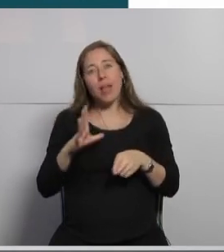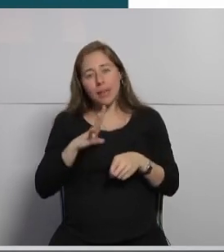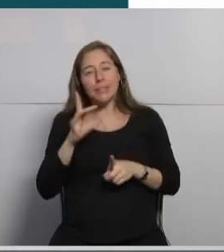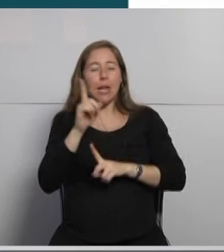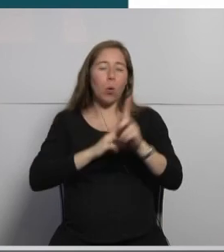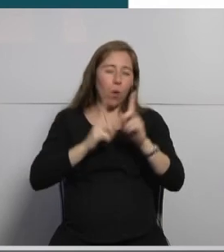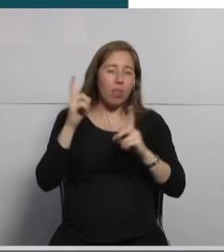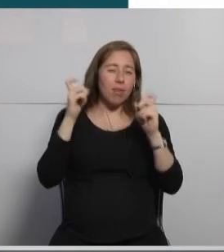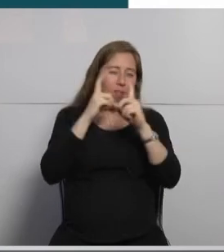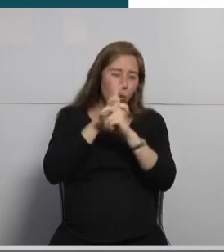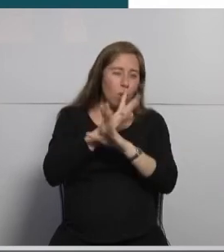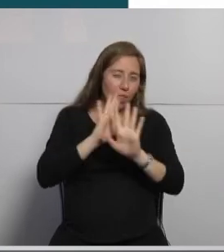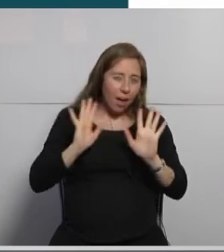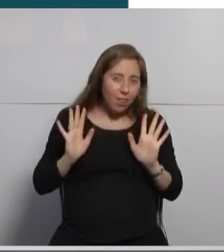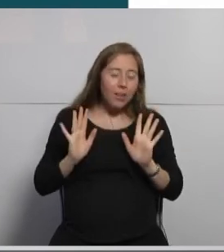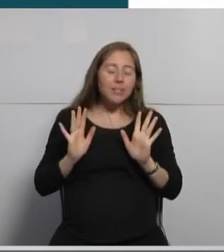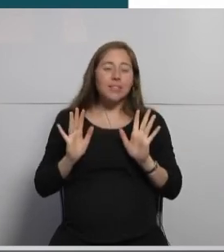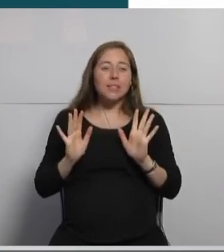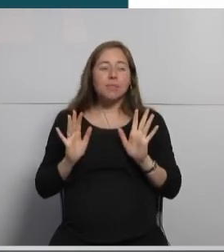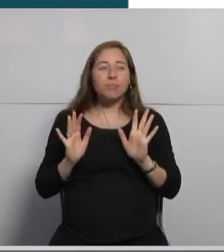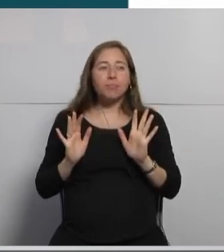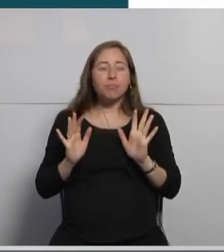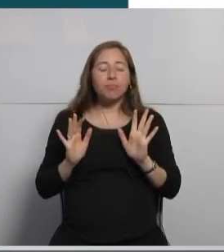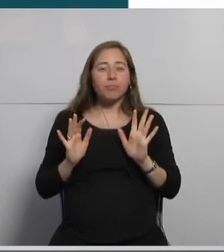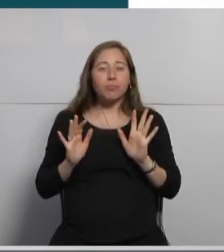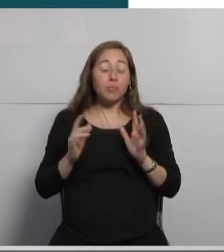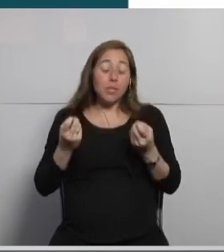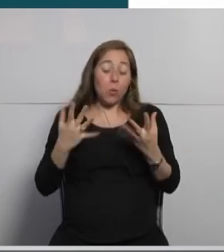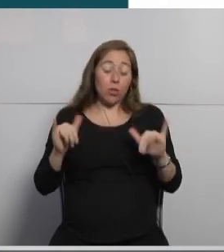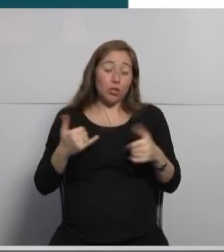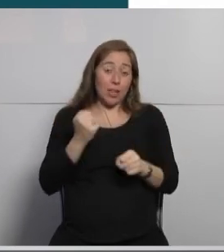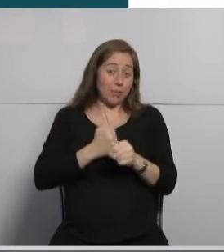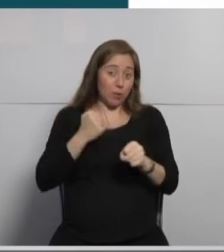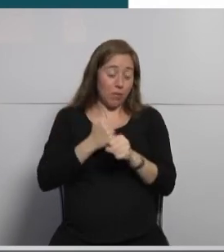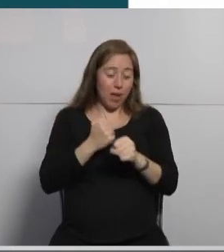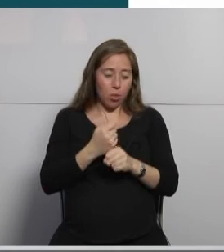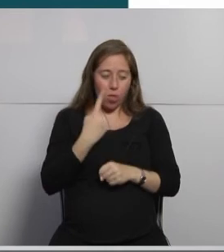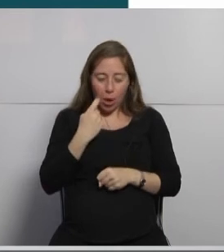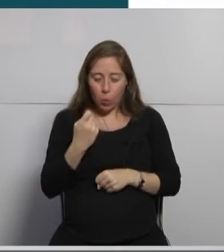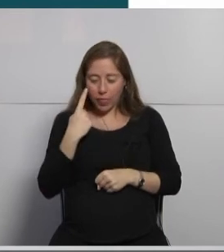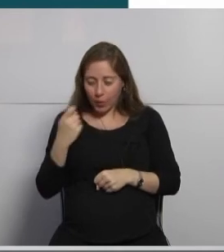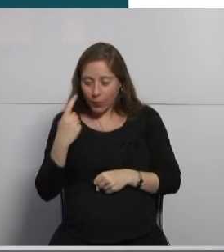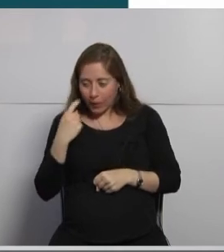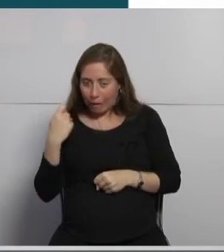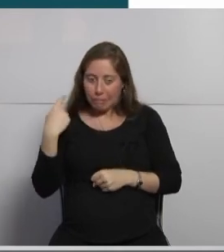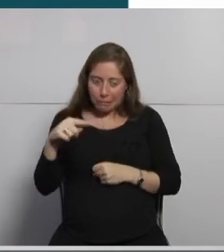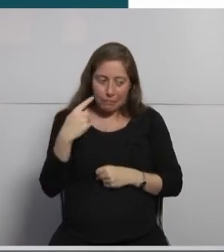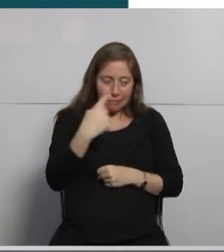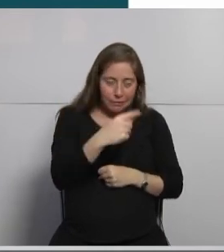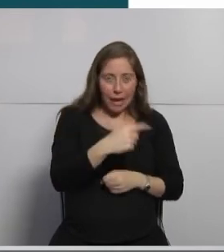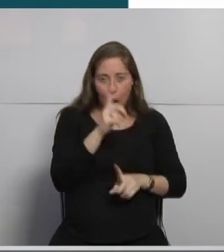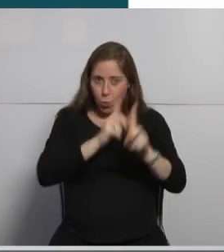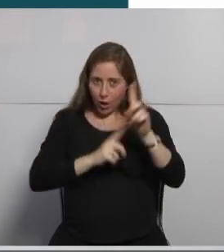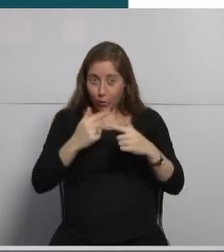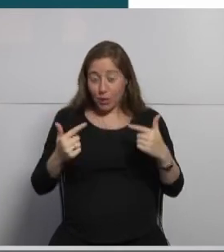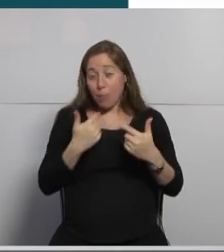dificultades que cuando ya estamos dentro de este mundo empezamos a tener entonces acá vemos por ejemplo como